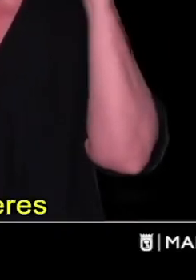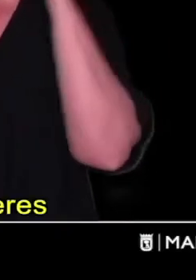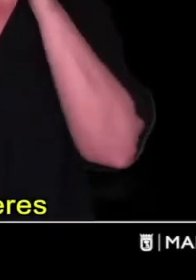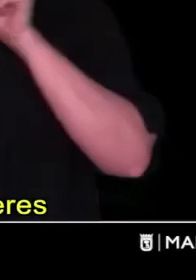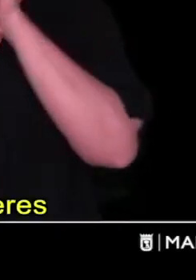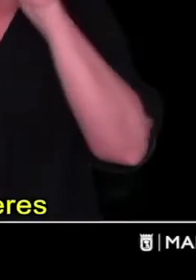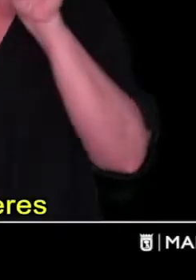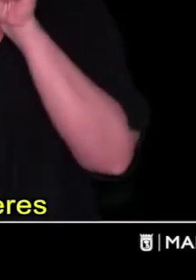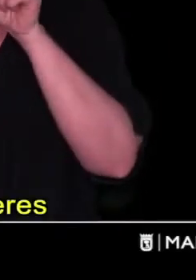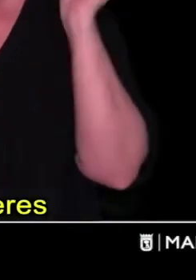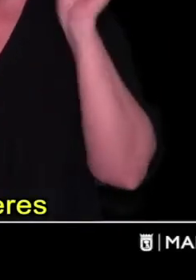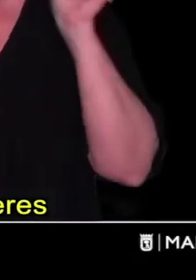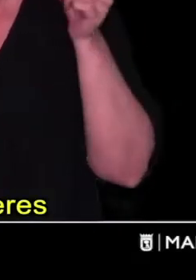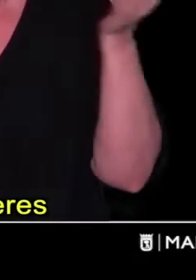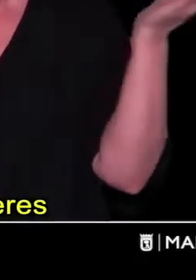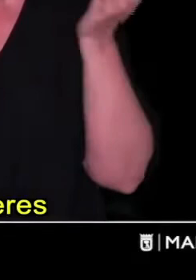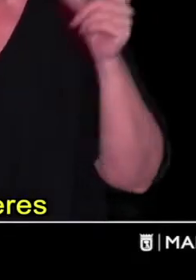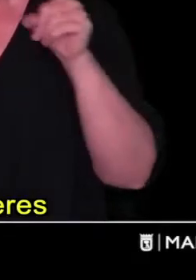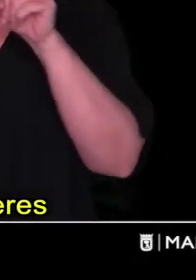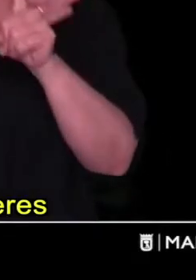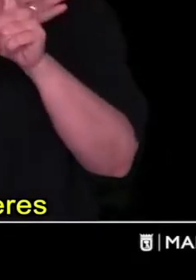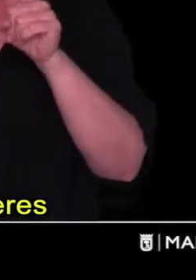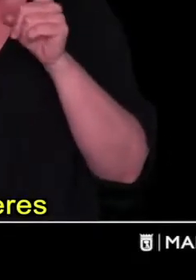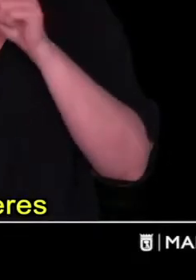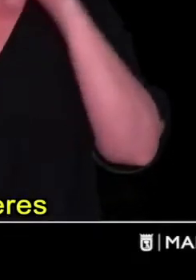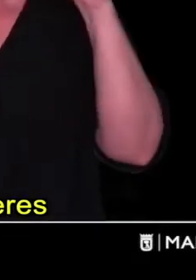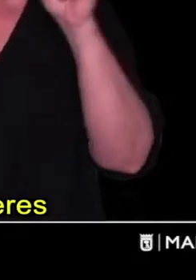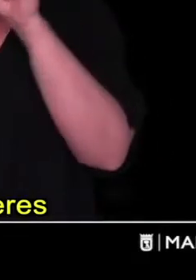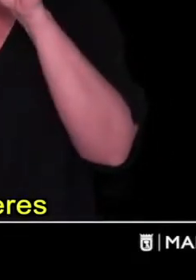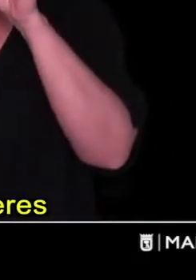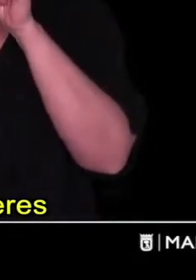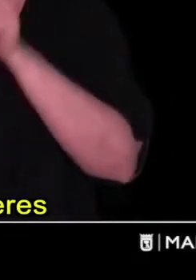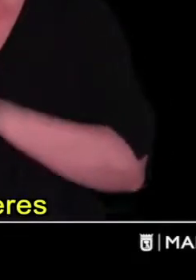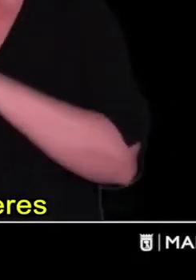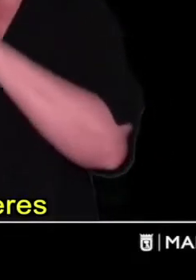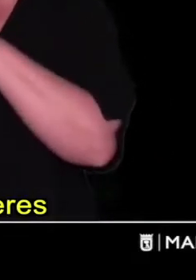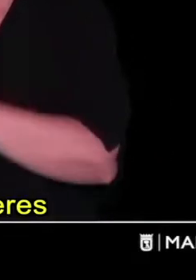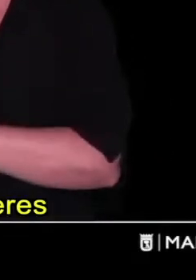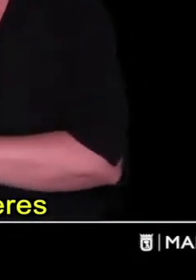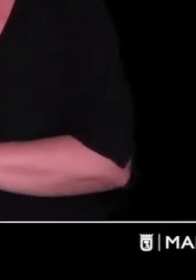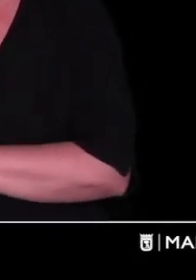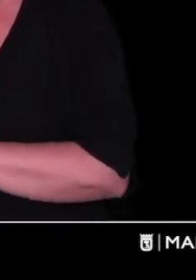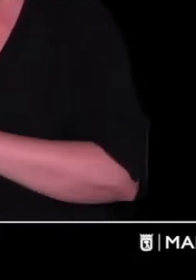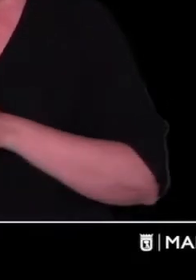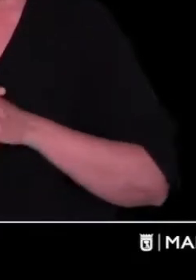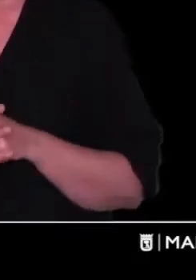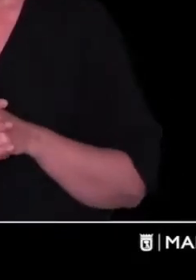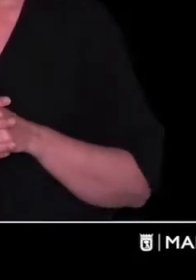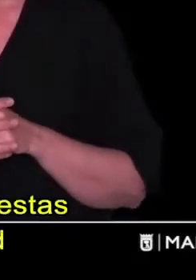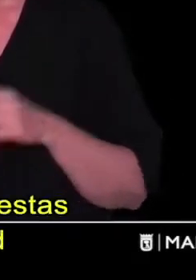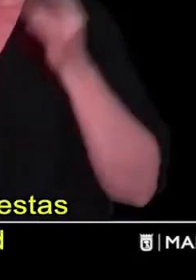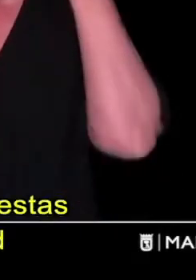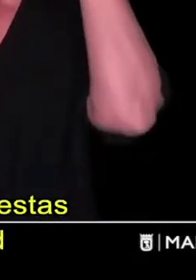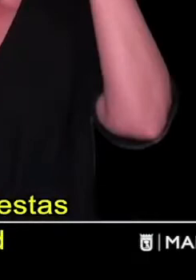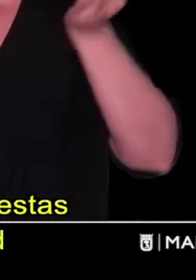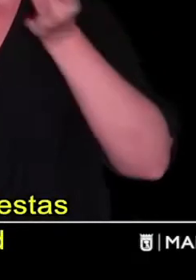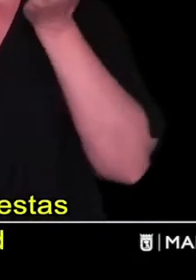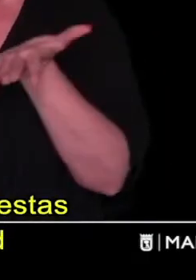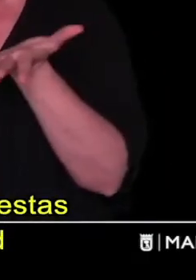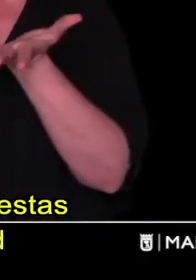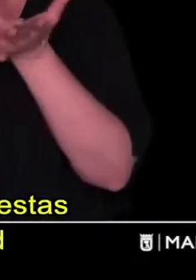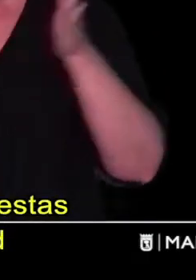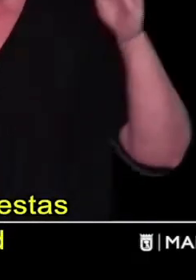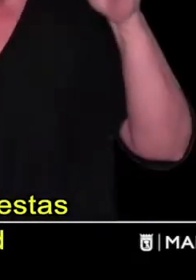atención para prevenir la violencia contra las mujeres en los espacios de ocio y cultura. Todas las